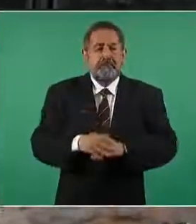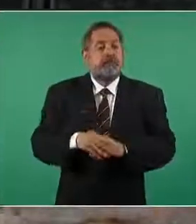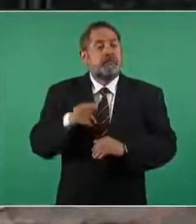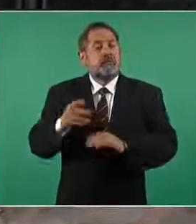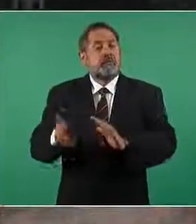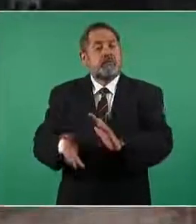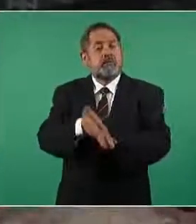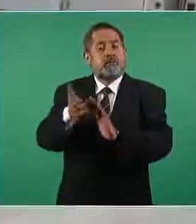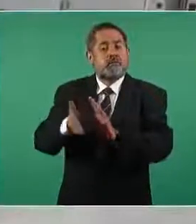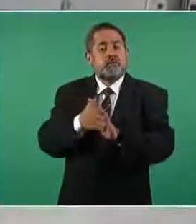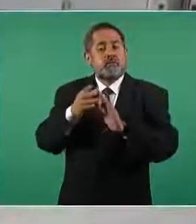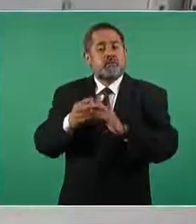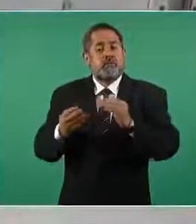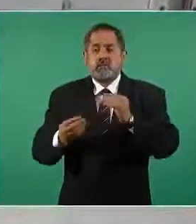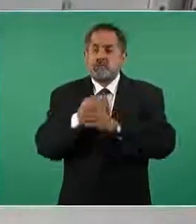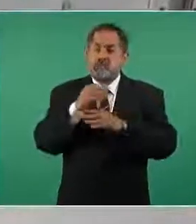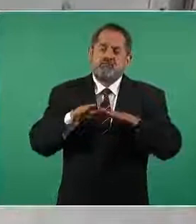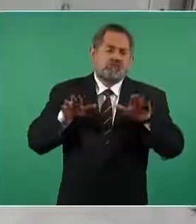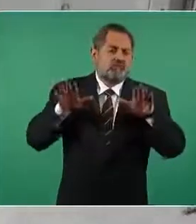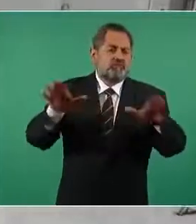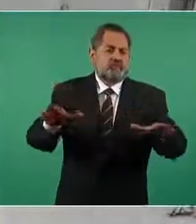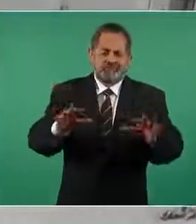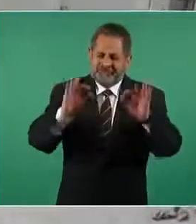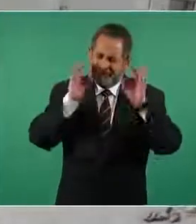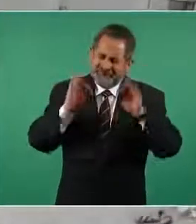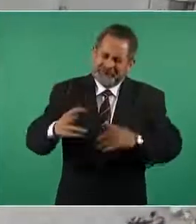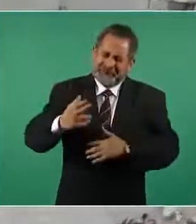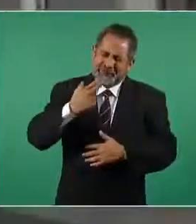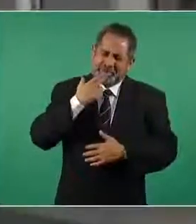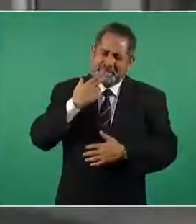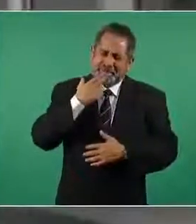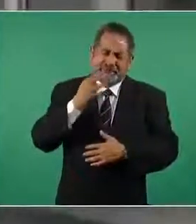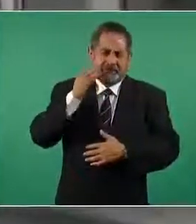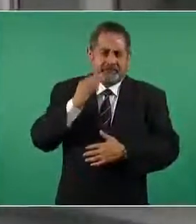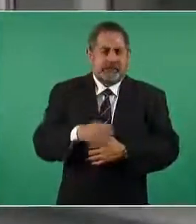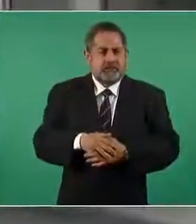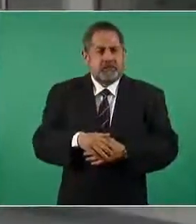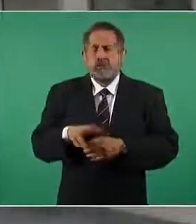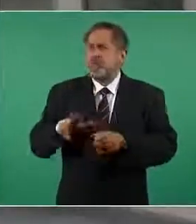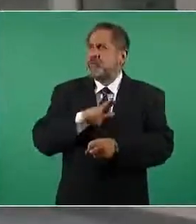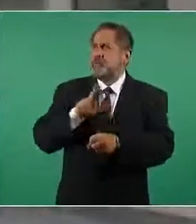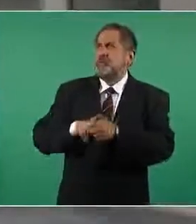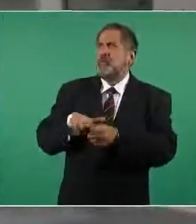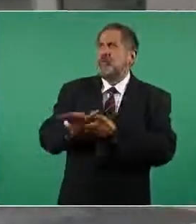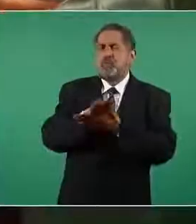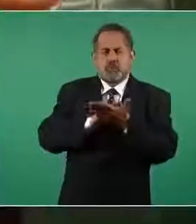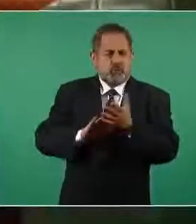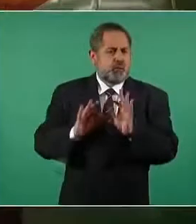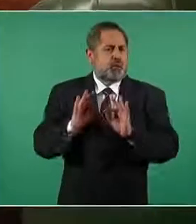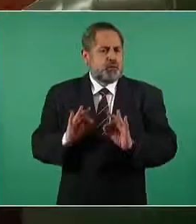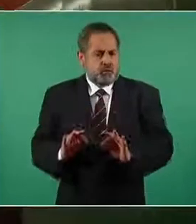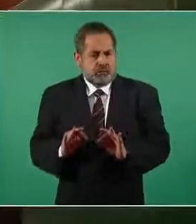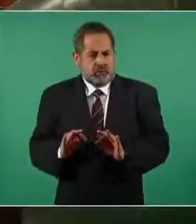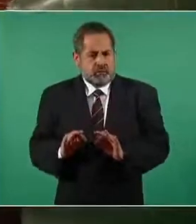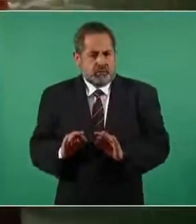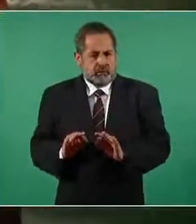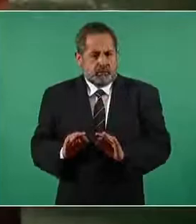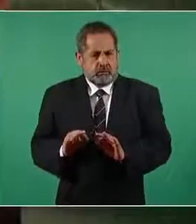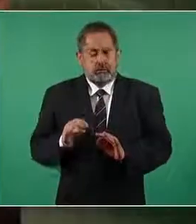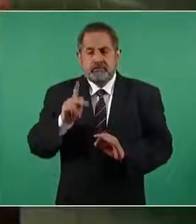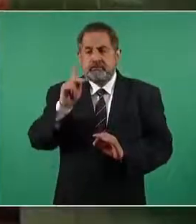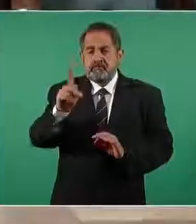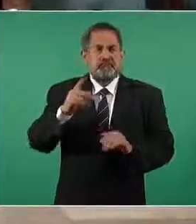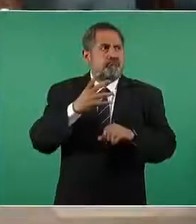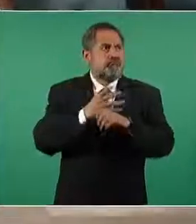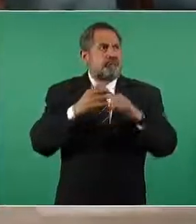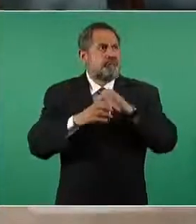aeropuerto que sea muy funcional austero pero no en su equipamiento